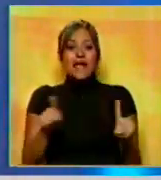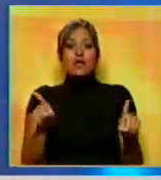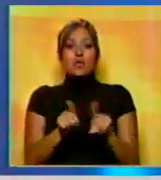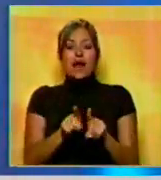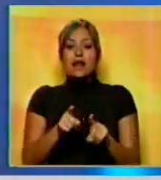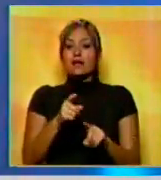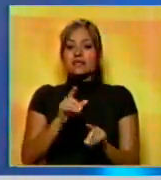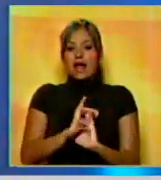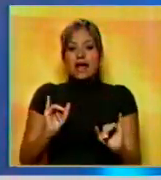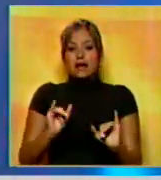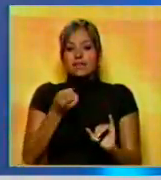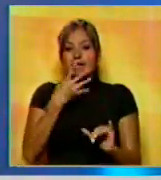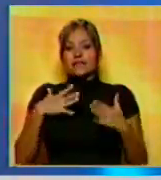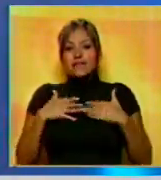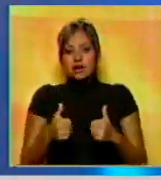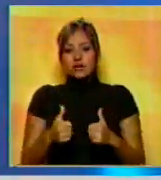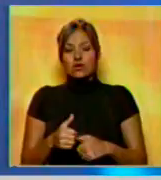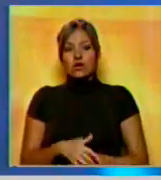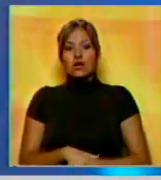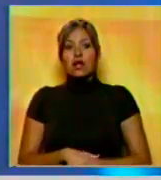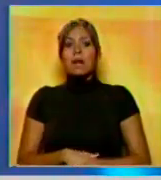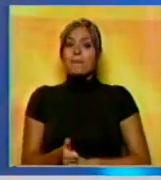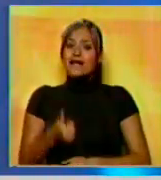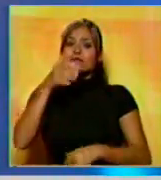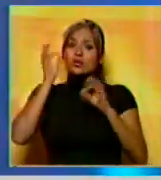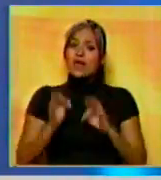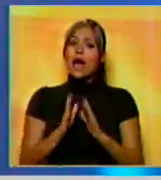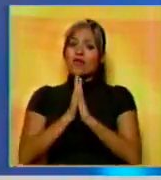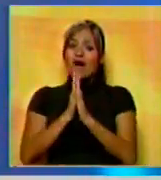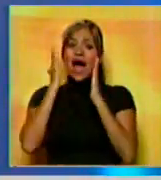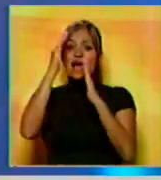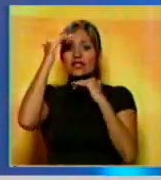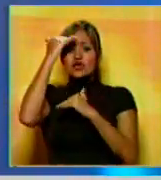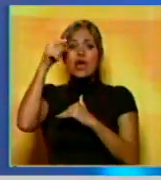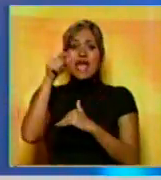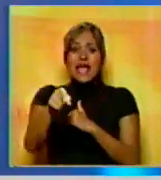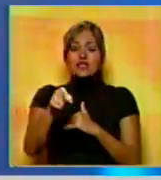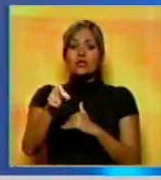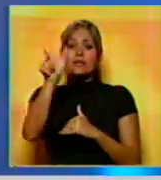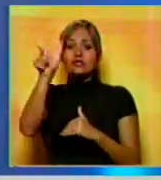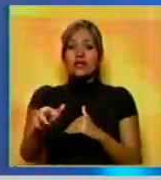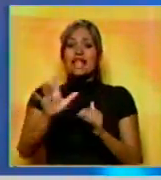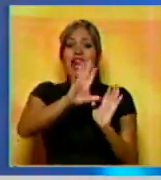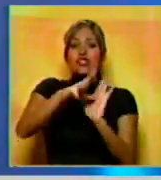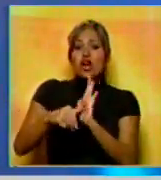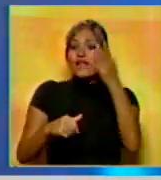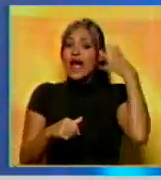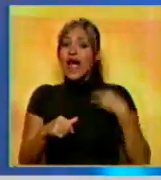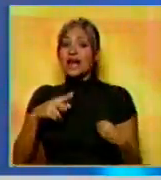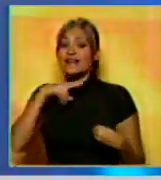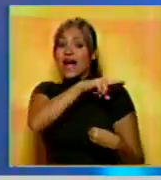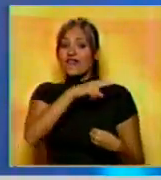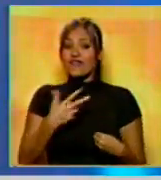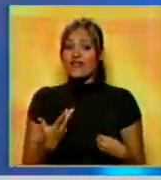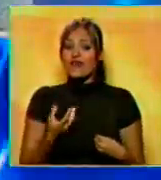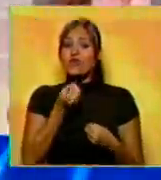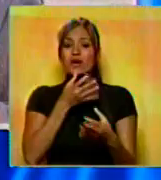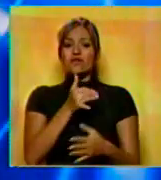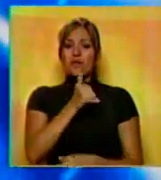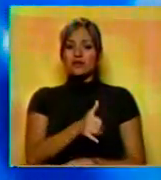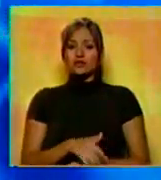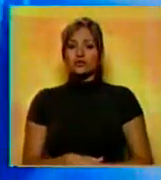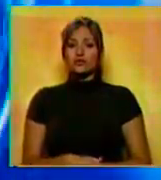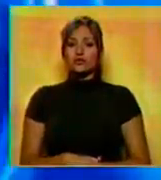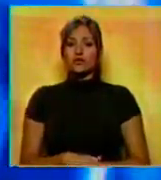está fuera de peligro. Los habitantes del municipio de Maracaibo piden más seguridad y atención a este tipo de casos. Fabiola Yaquinto nos cuenta más. Buenas tardes, Fabiola. Adelante.